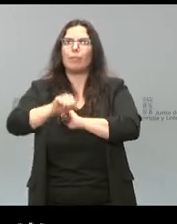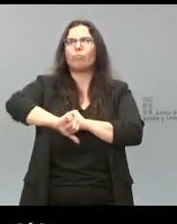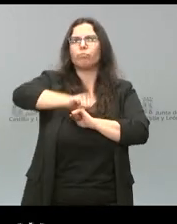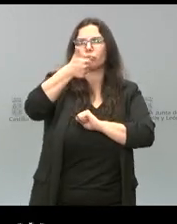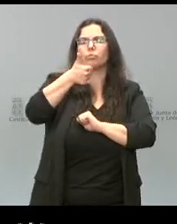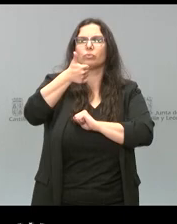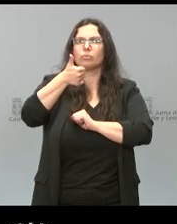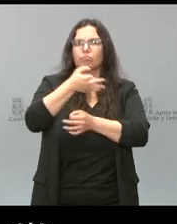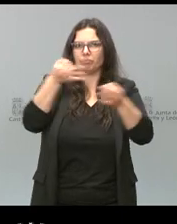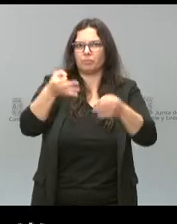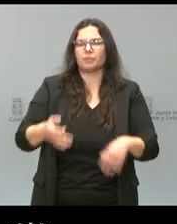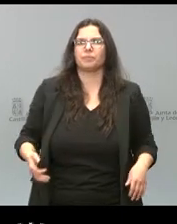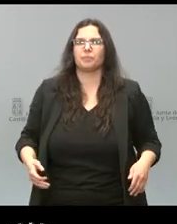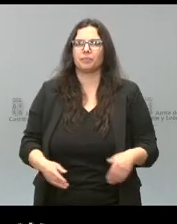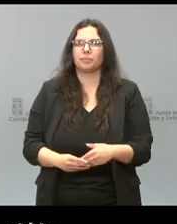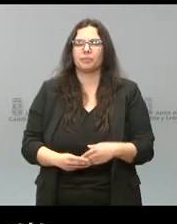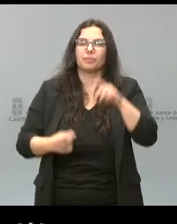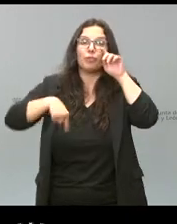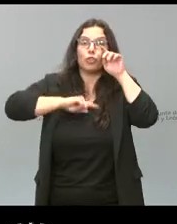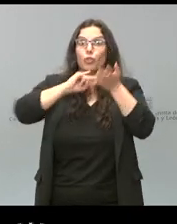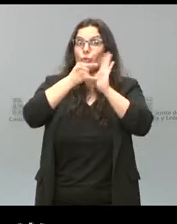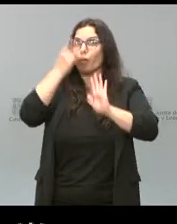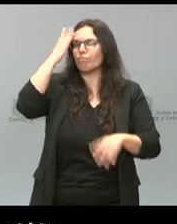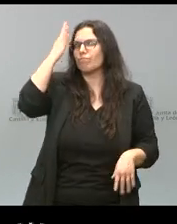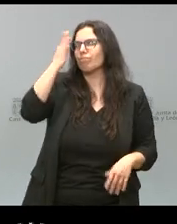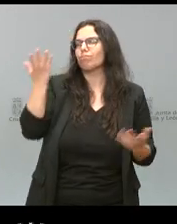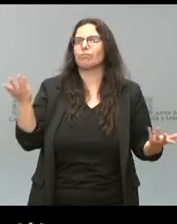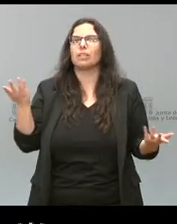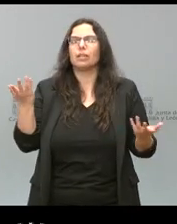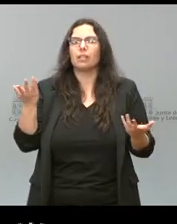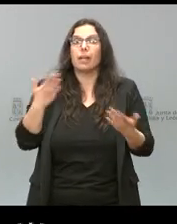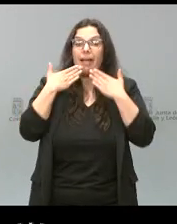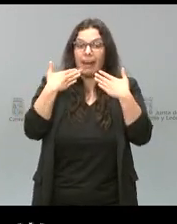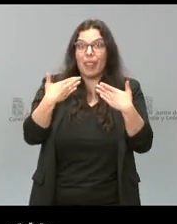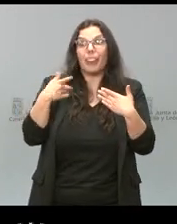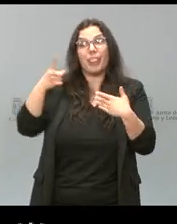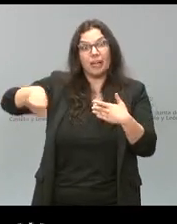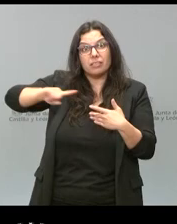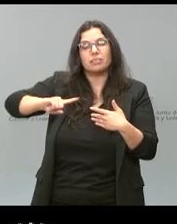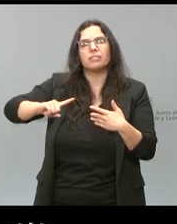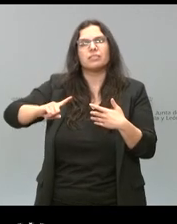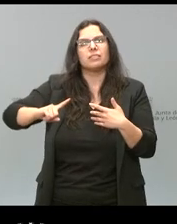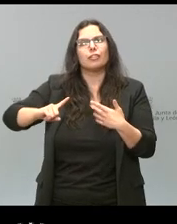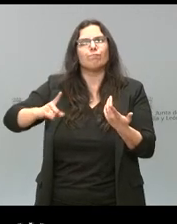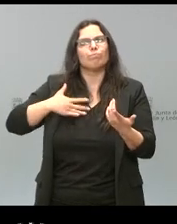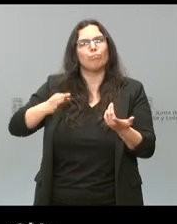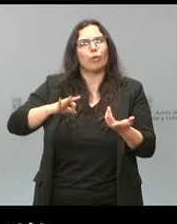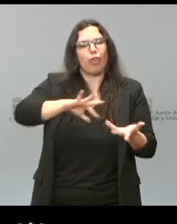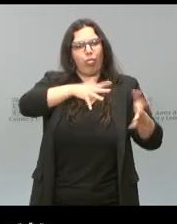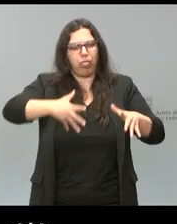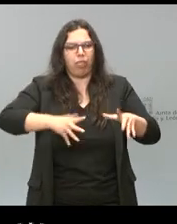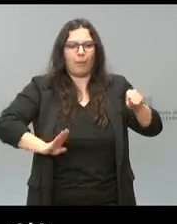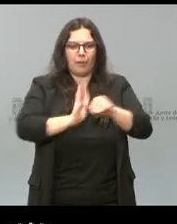forma eficaz. Estamos muy ilusionados en el proyecto y, bueno, gracias a ellos he podido realizar toda esta